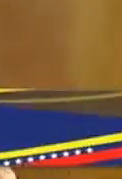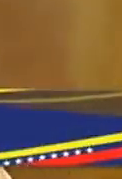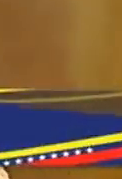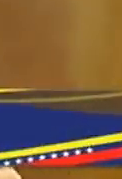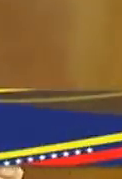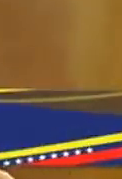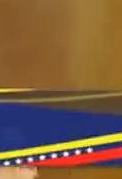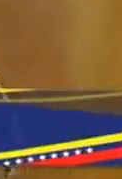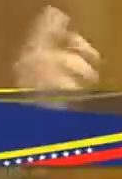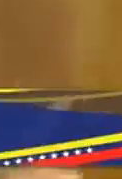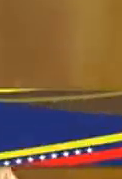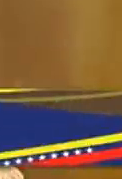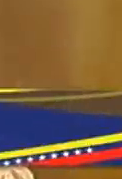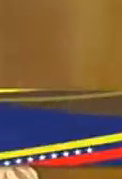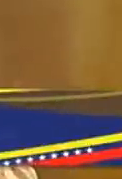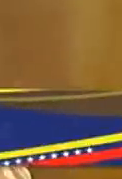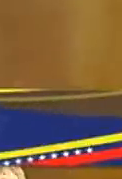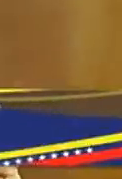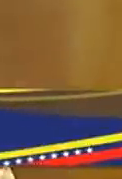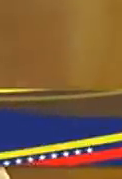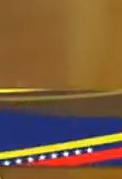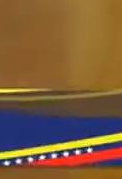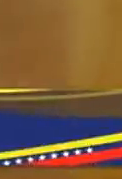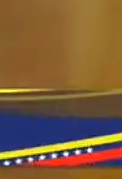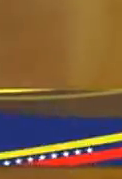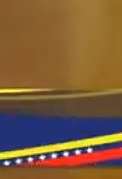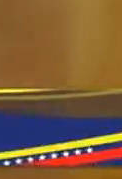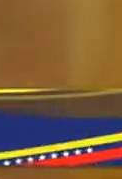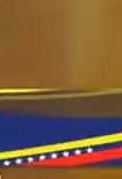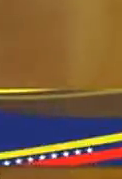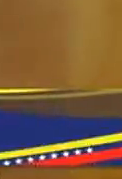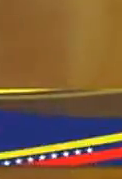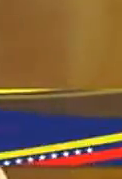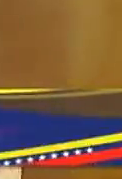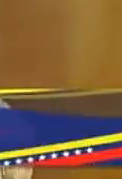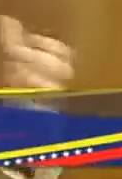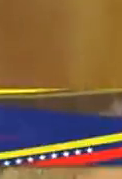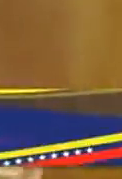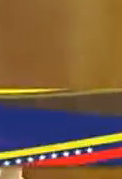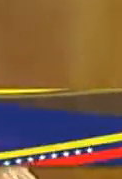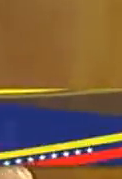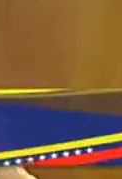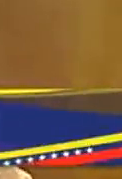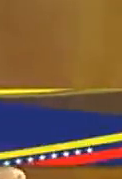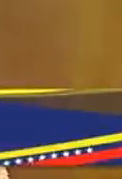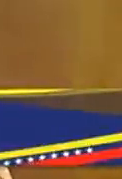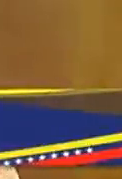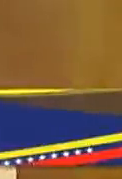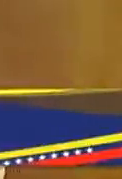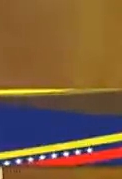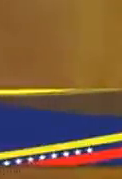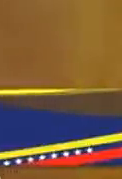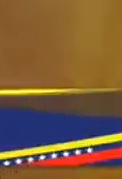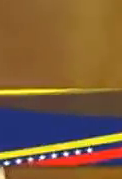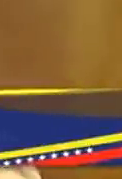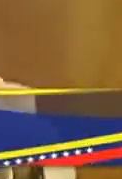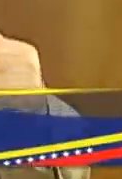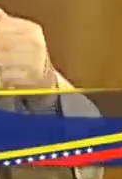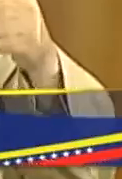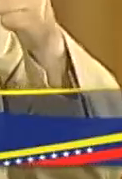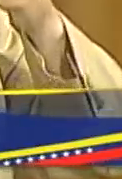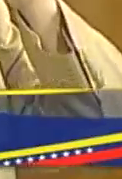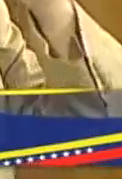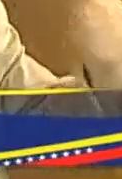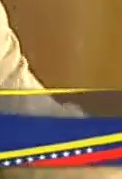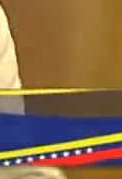en esta realización y tener el privilegio de hacerlo por mí o sea como